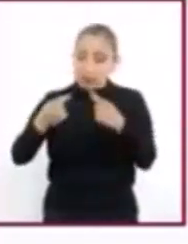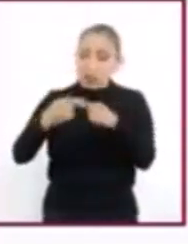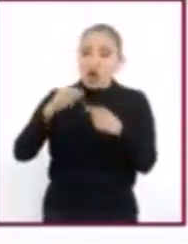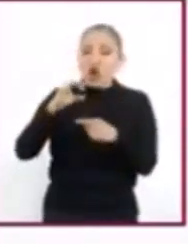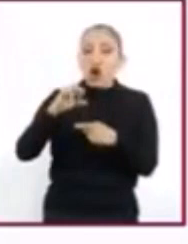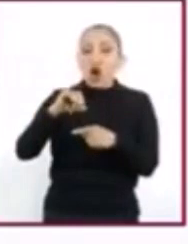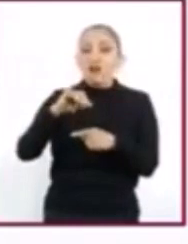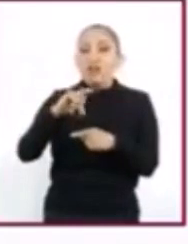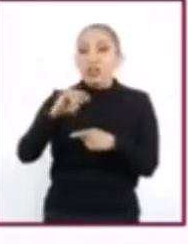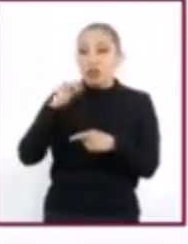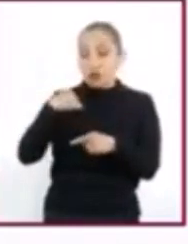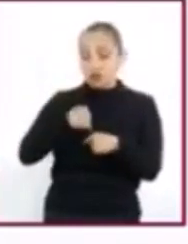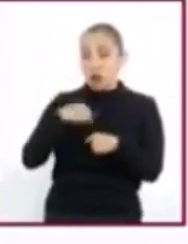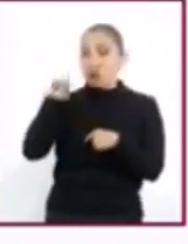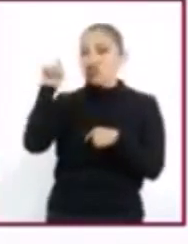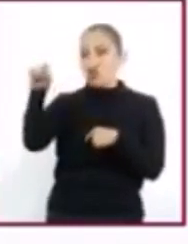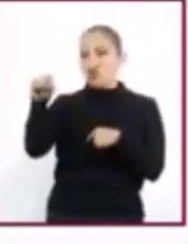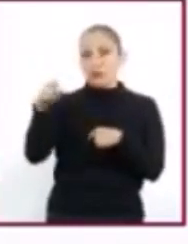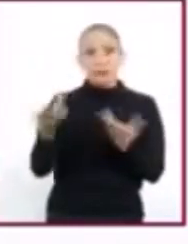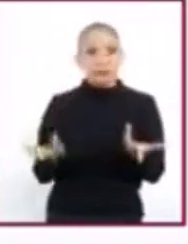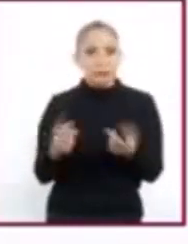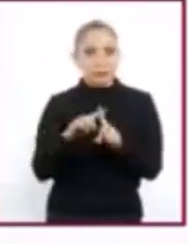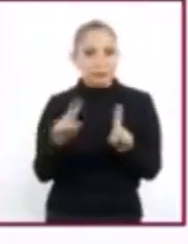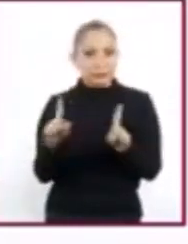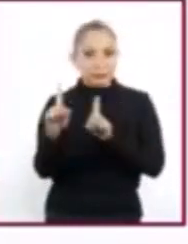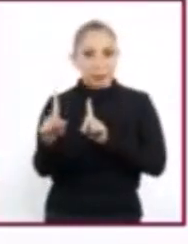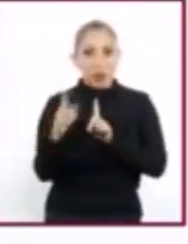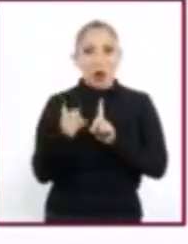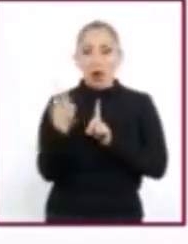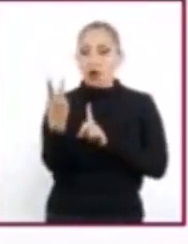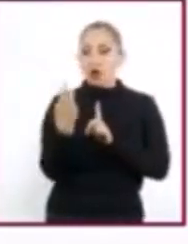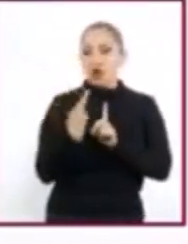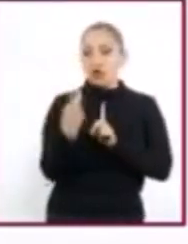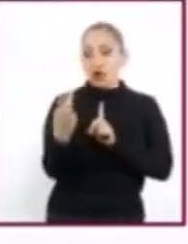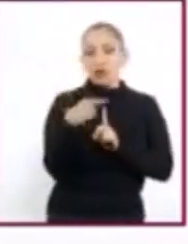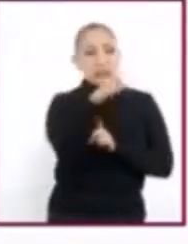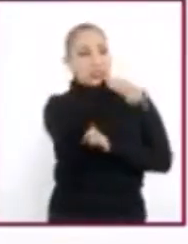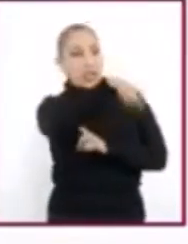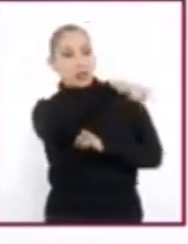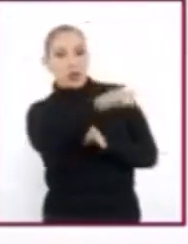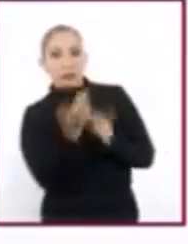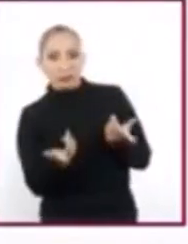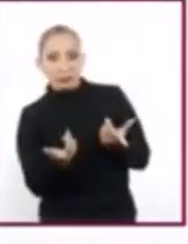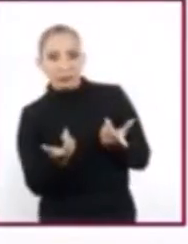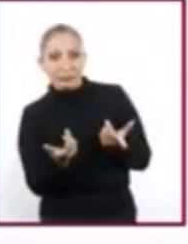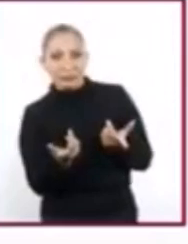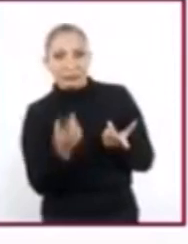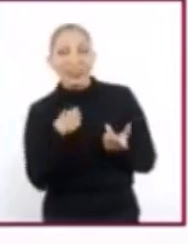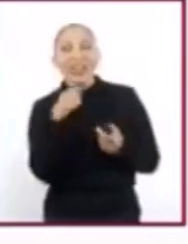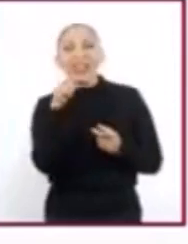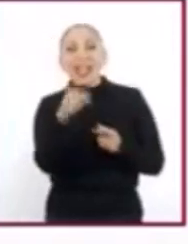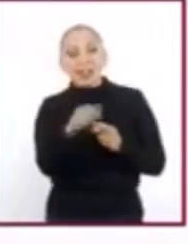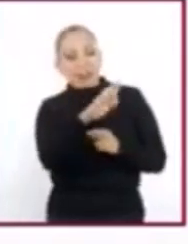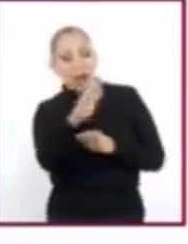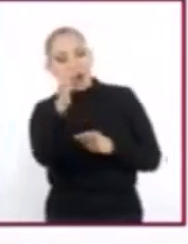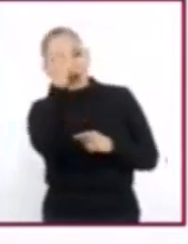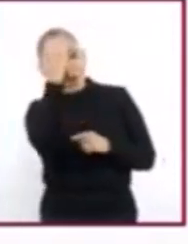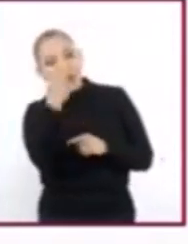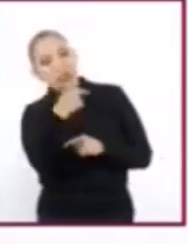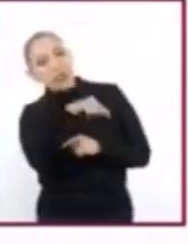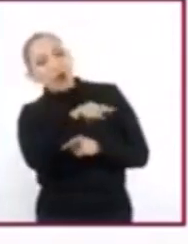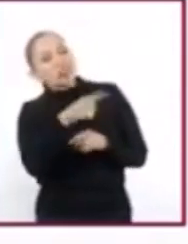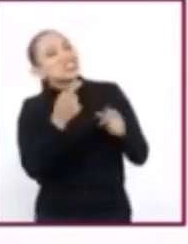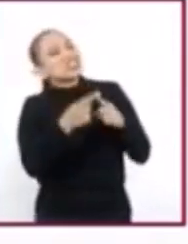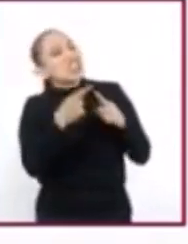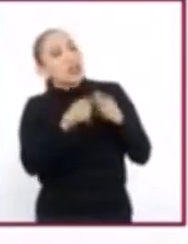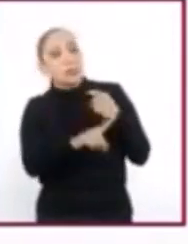la distinción entre el yo y el otro. O entre el nosotros y el ellos. Es decir, es el reconocimiento mutuo de los